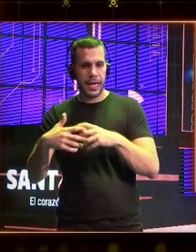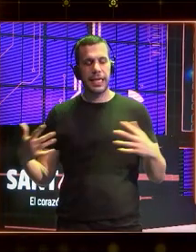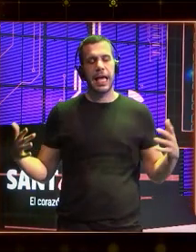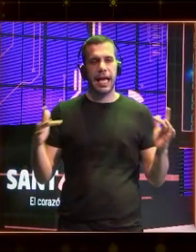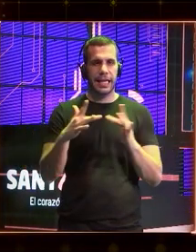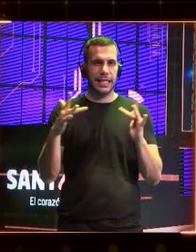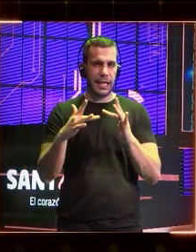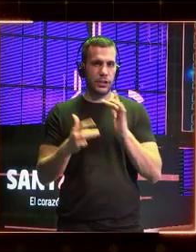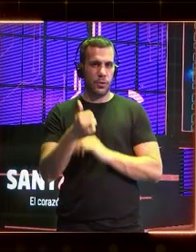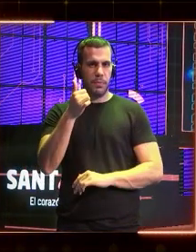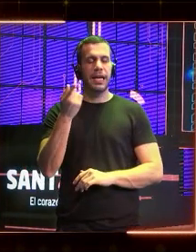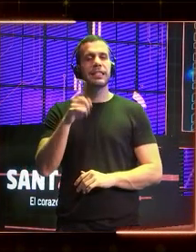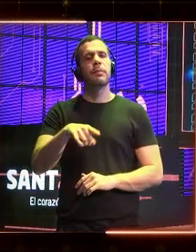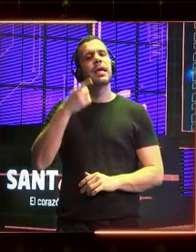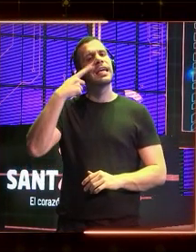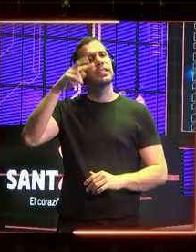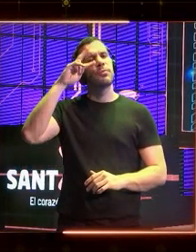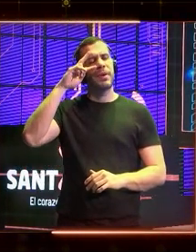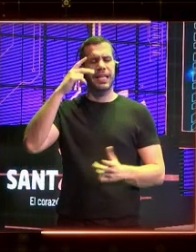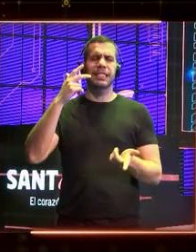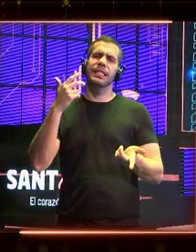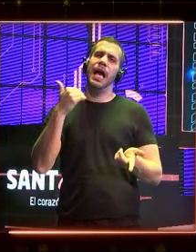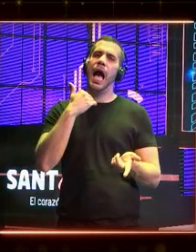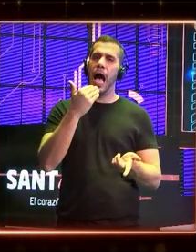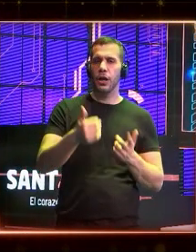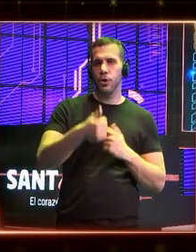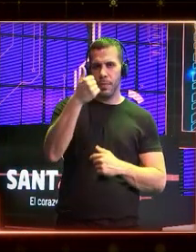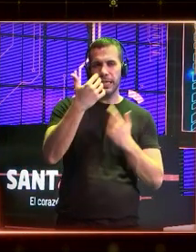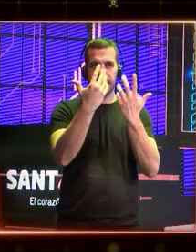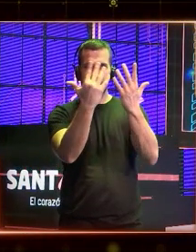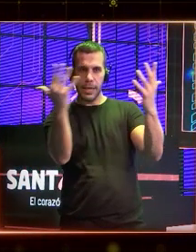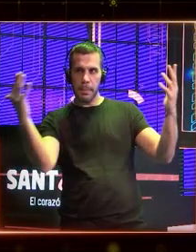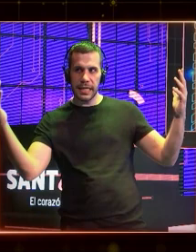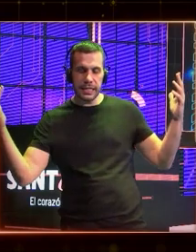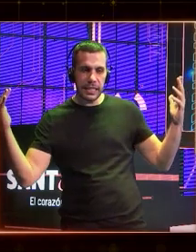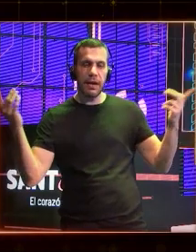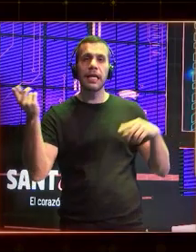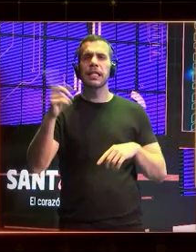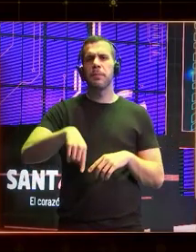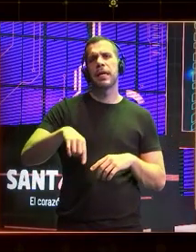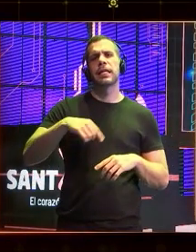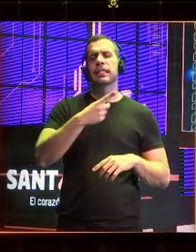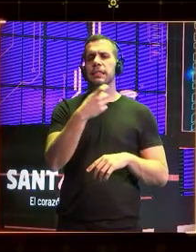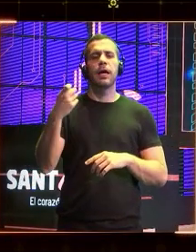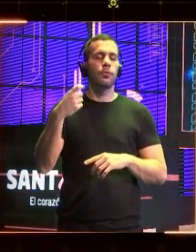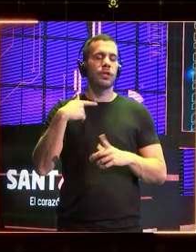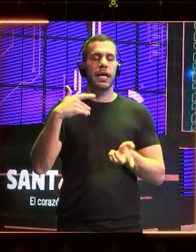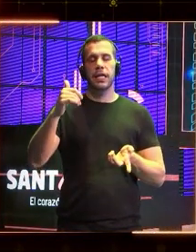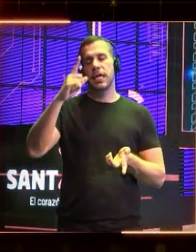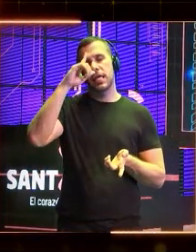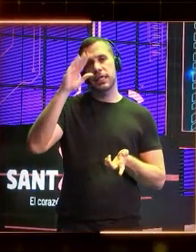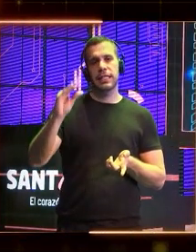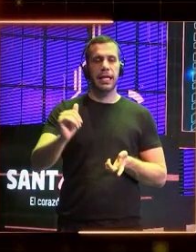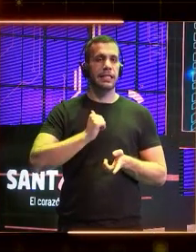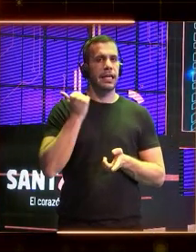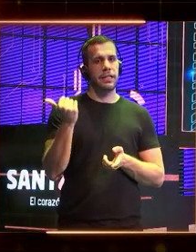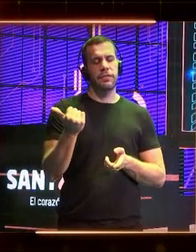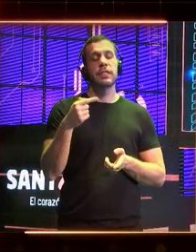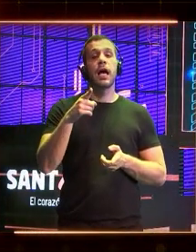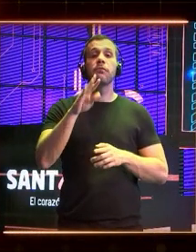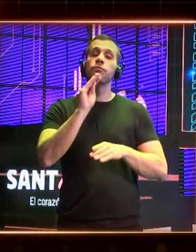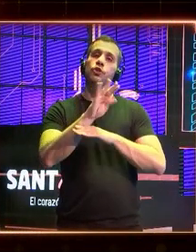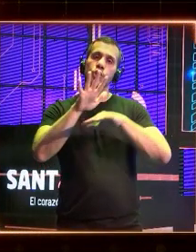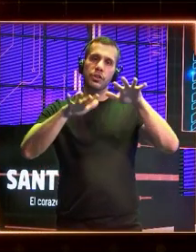experiencias que hemos visto muchísimo más inmersivas. Tenemos necesariamente de conseguir que el desarrollo de inteligencia artificial sea sostenible desde el punto de